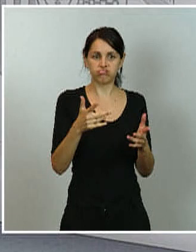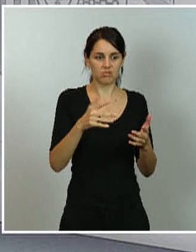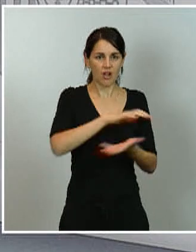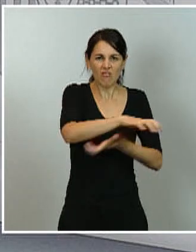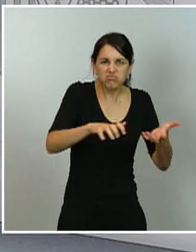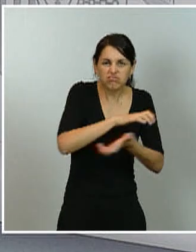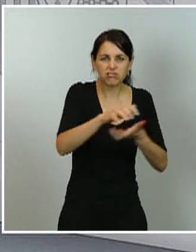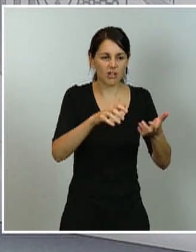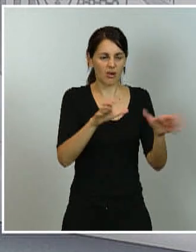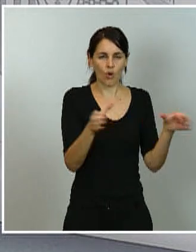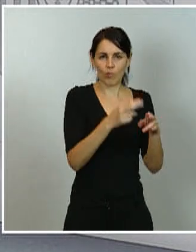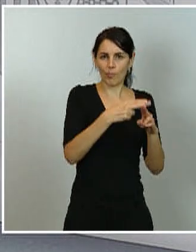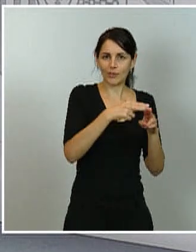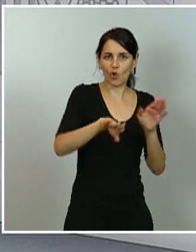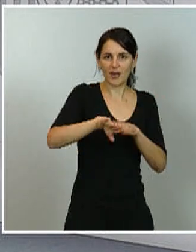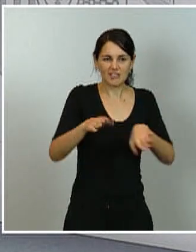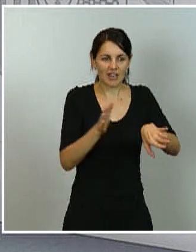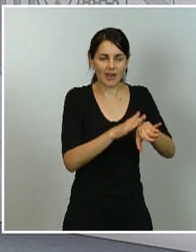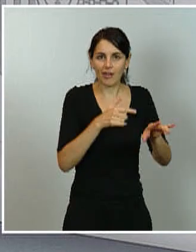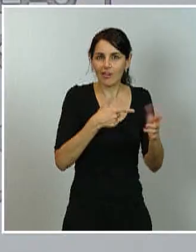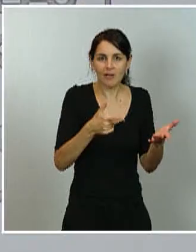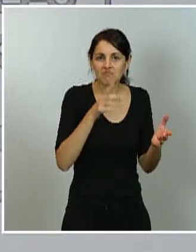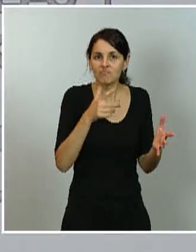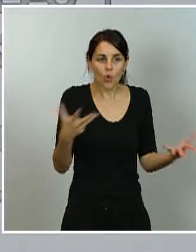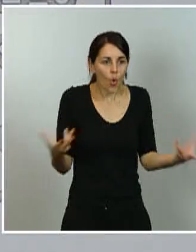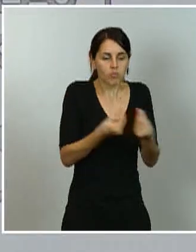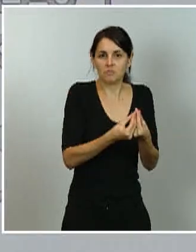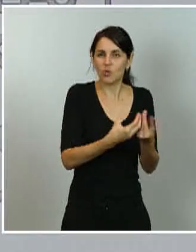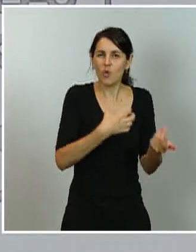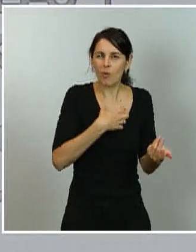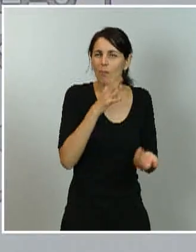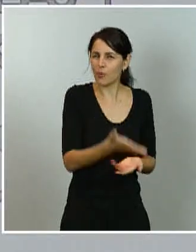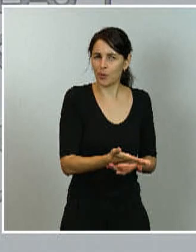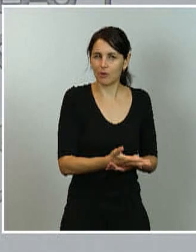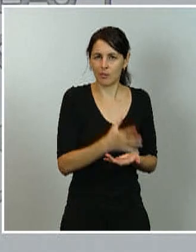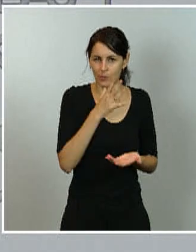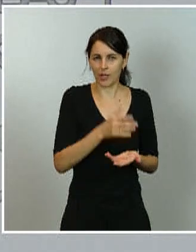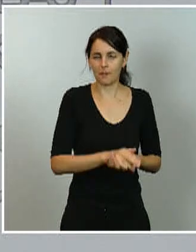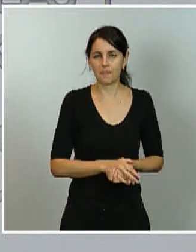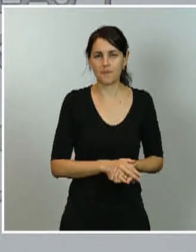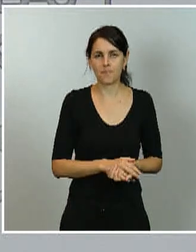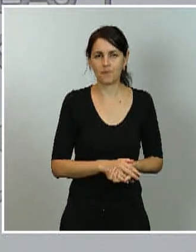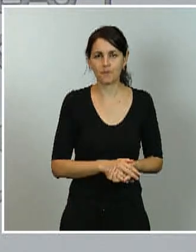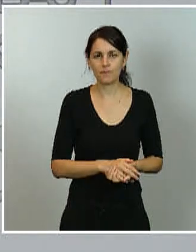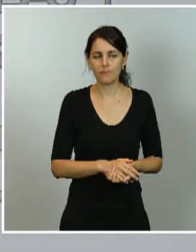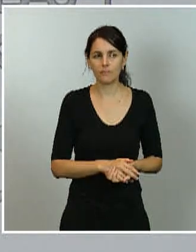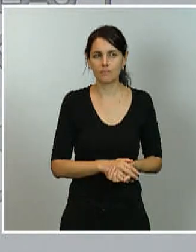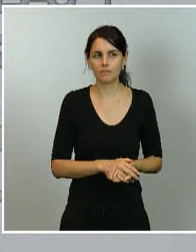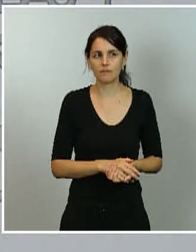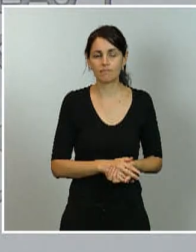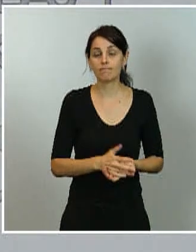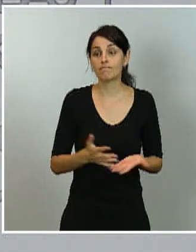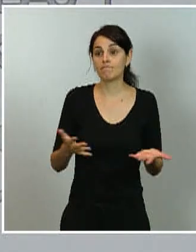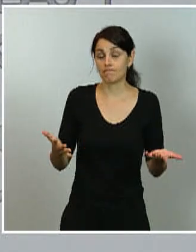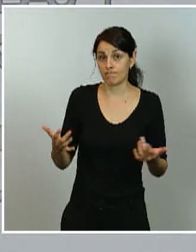en una situación de gravedad de este tipo? Gracias. Muchas gracias por su pregunta. Bien, yo hay que decir que no creo que en ese terreno